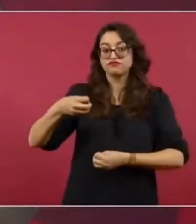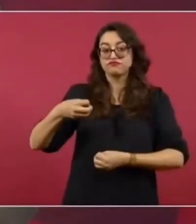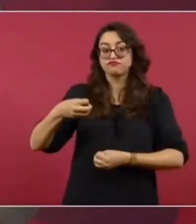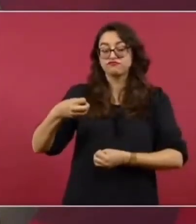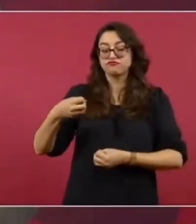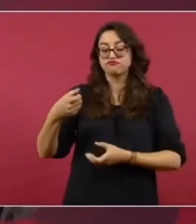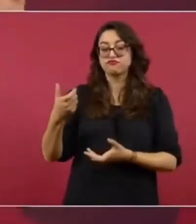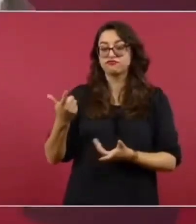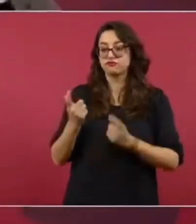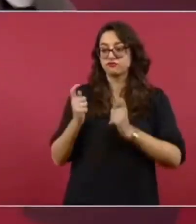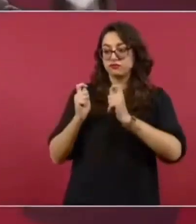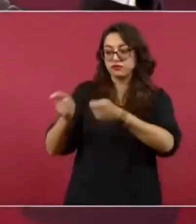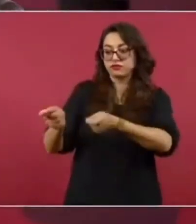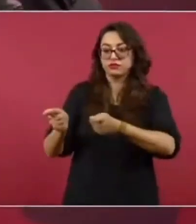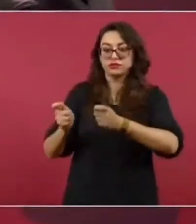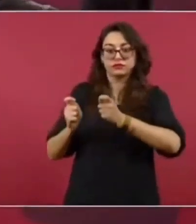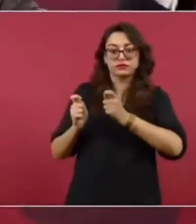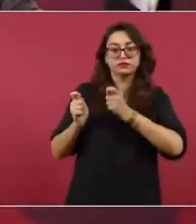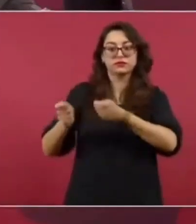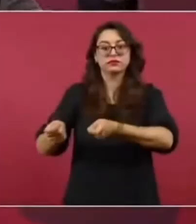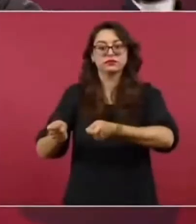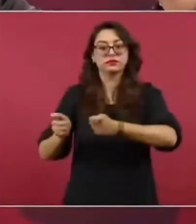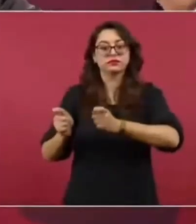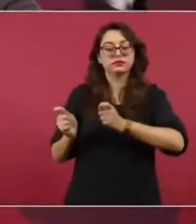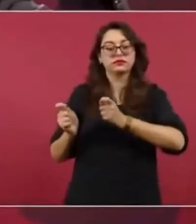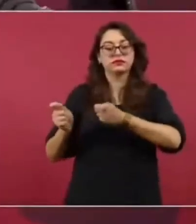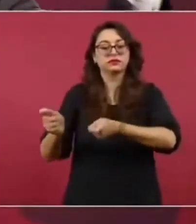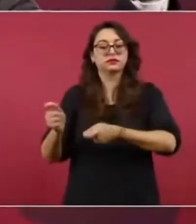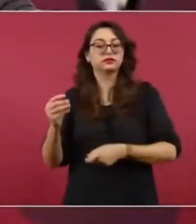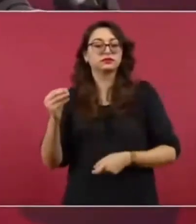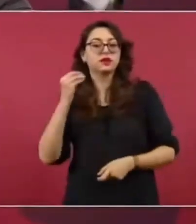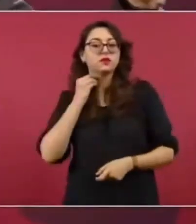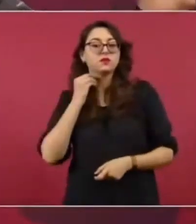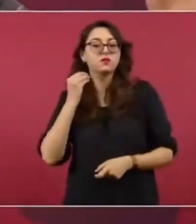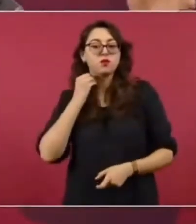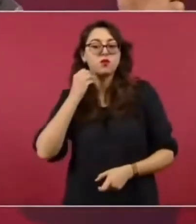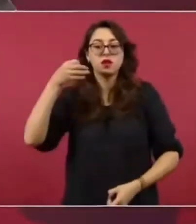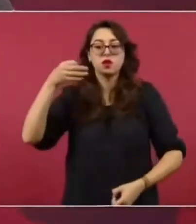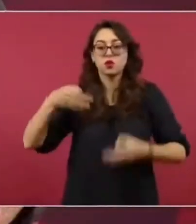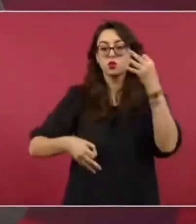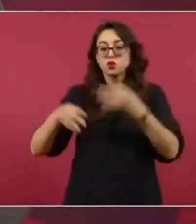de abogados conservadores